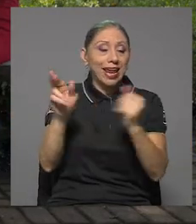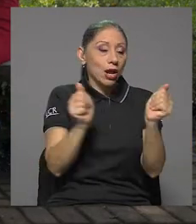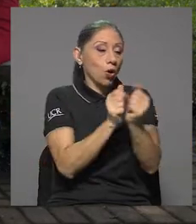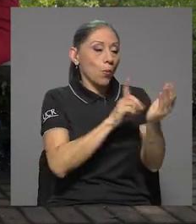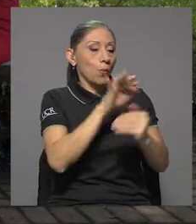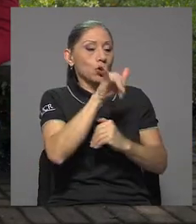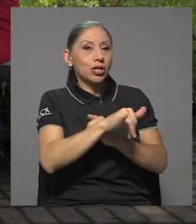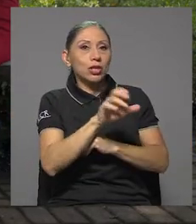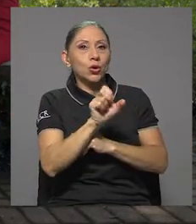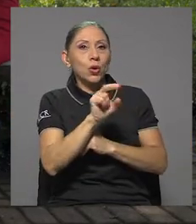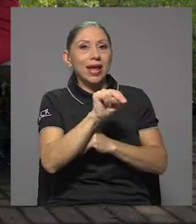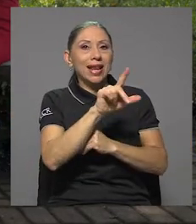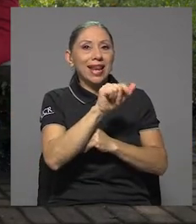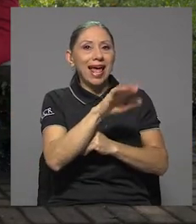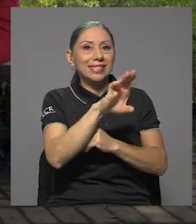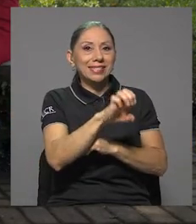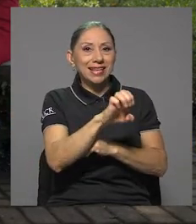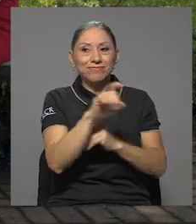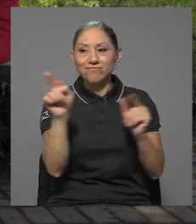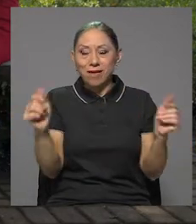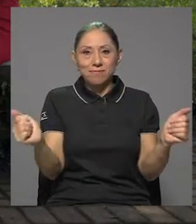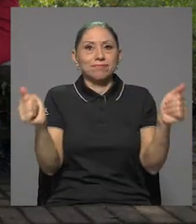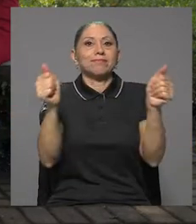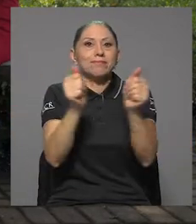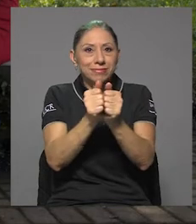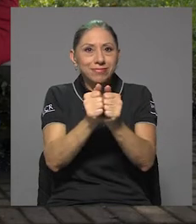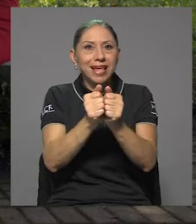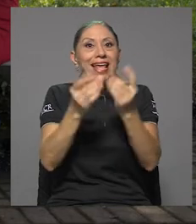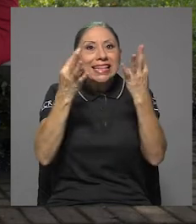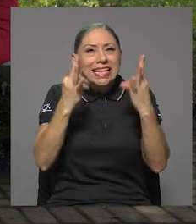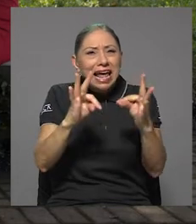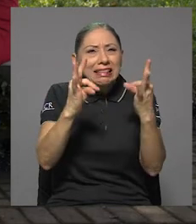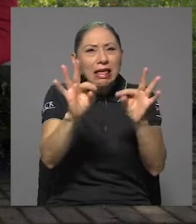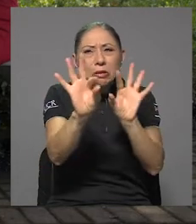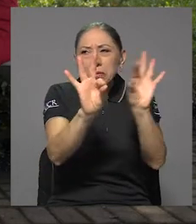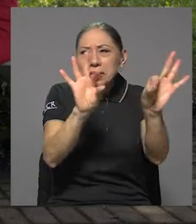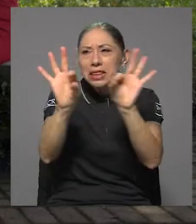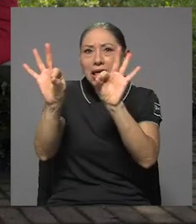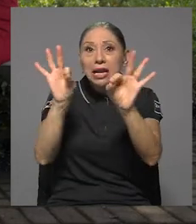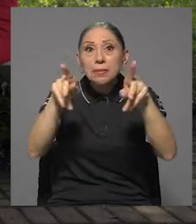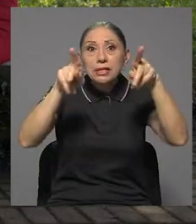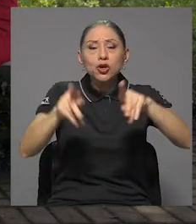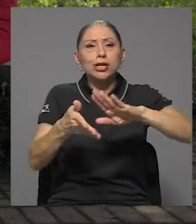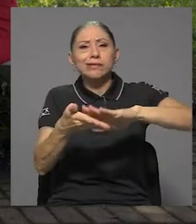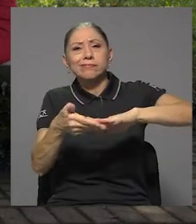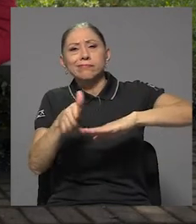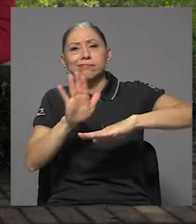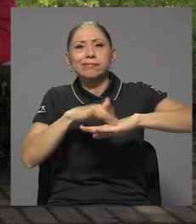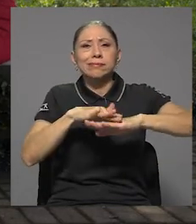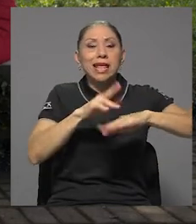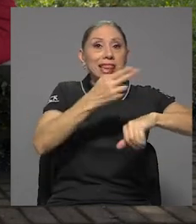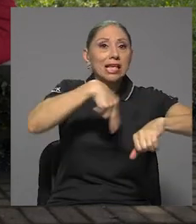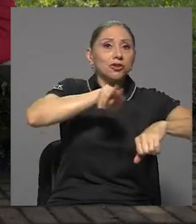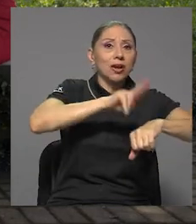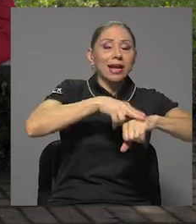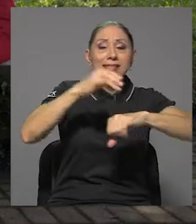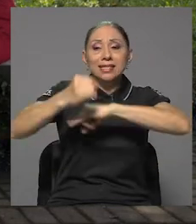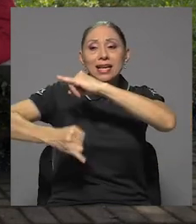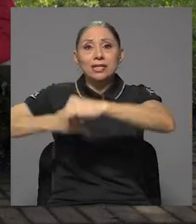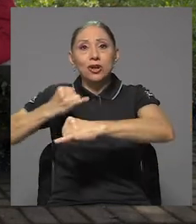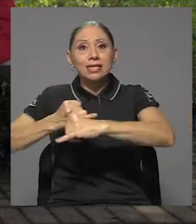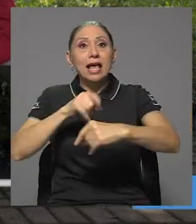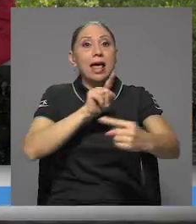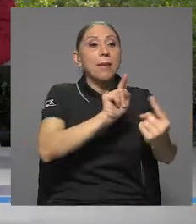Enlace, hemos tratado de invitar a varios especialistas nacionales e internacionales para un